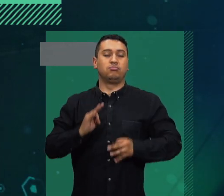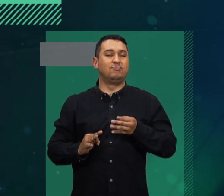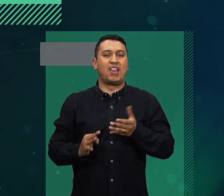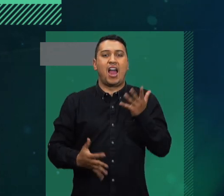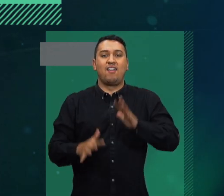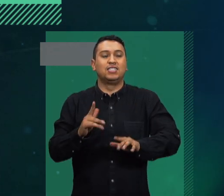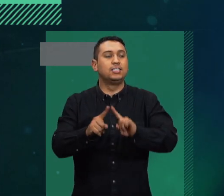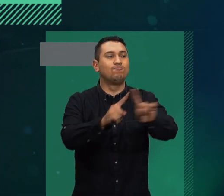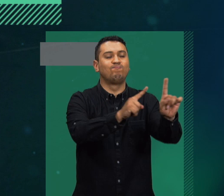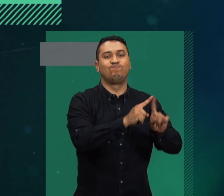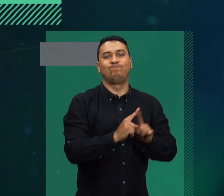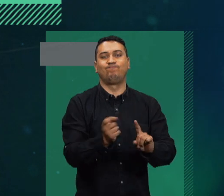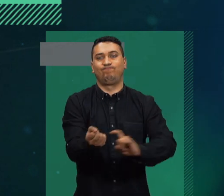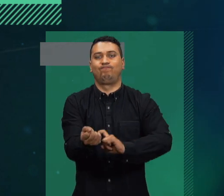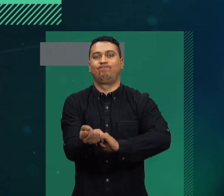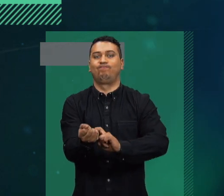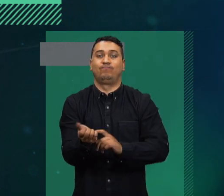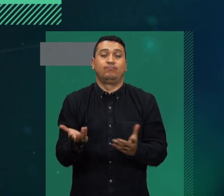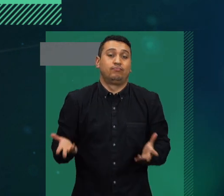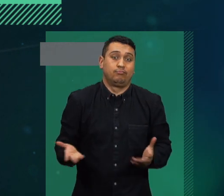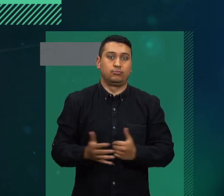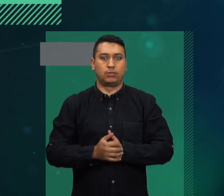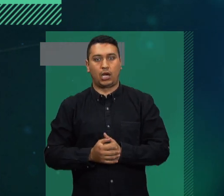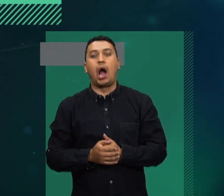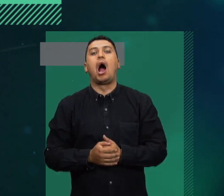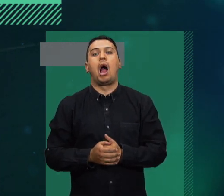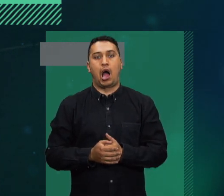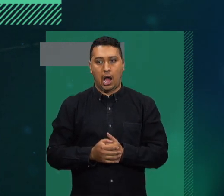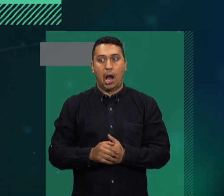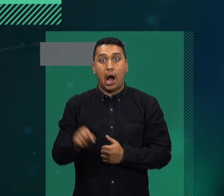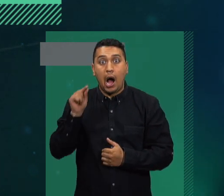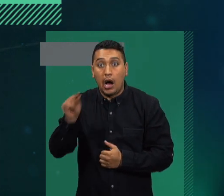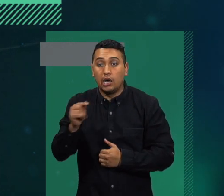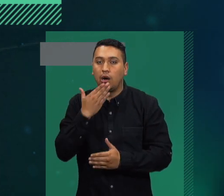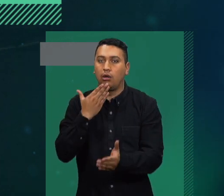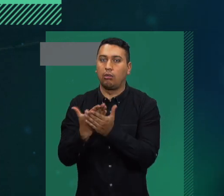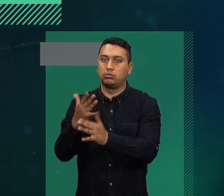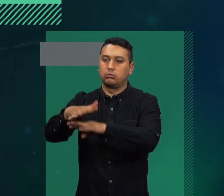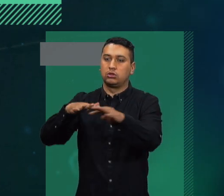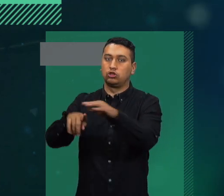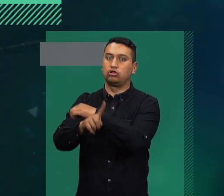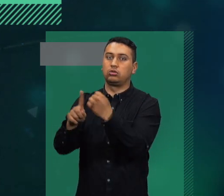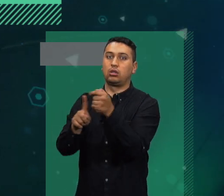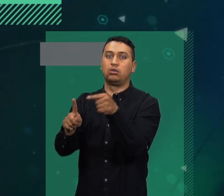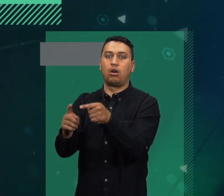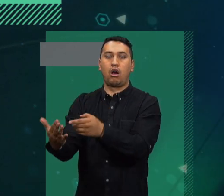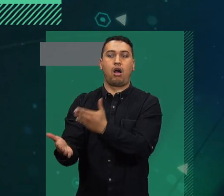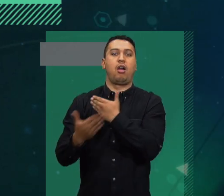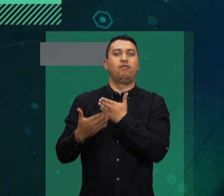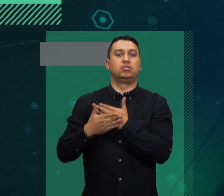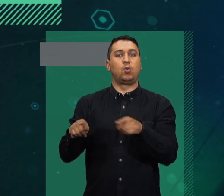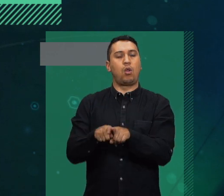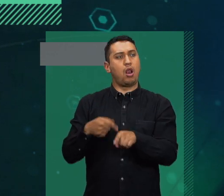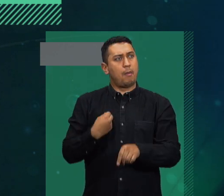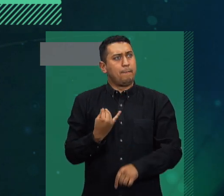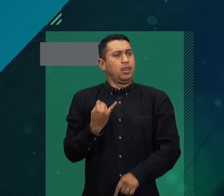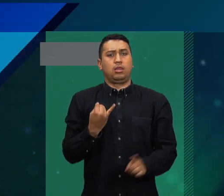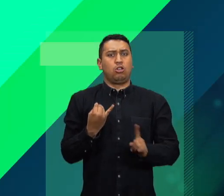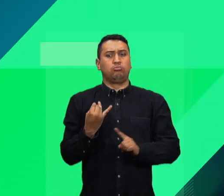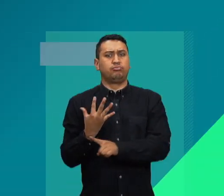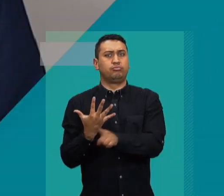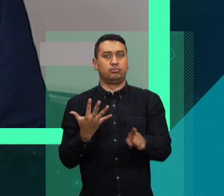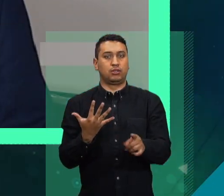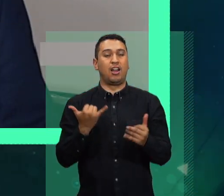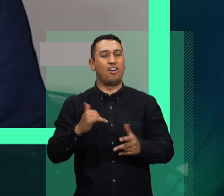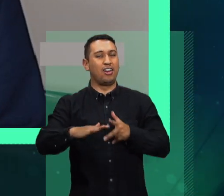emocional de una persona. Entonces lo que permiten las redes es esa unión también entre personas que se sienten identificadas en lo que